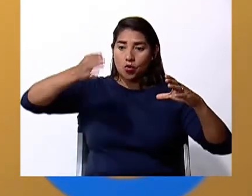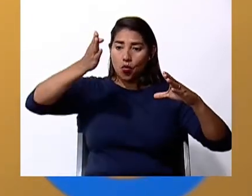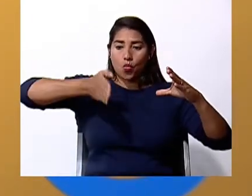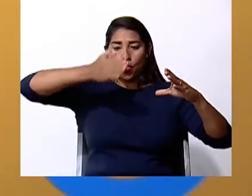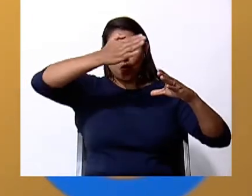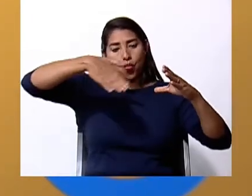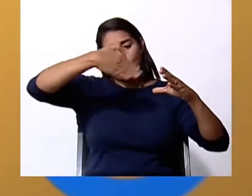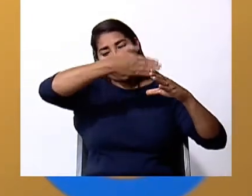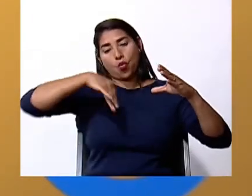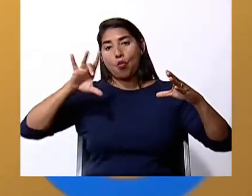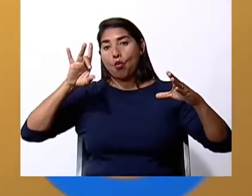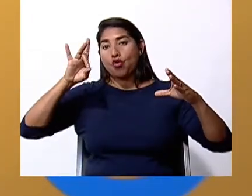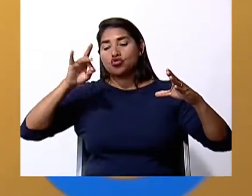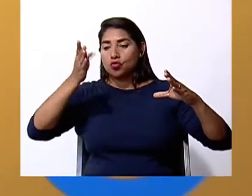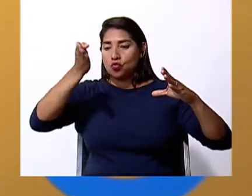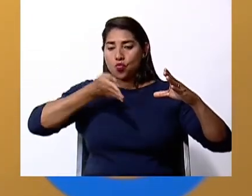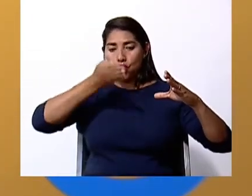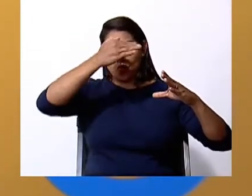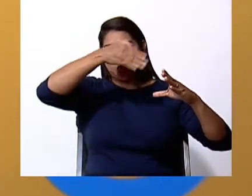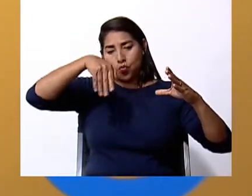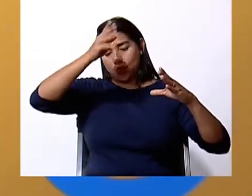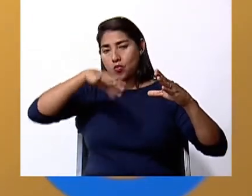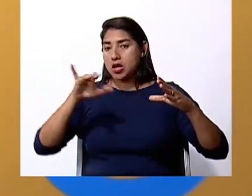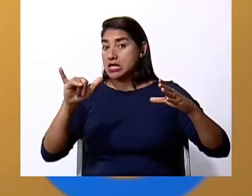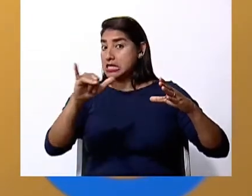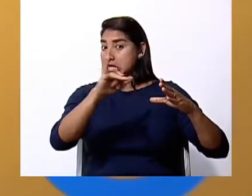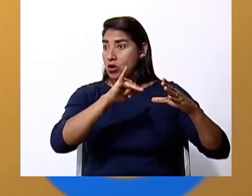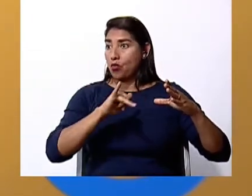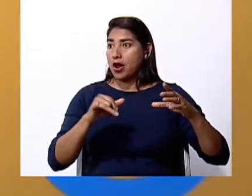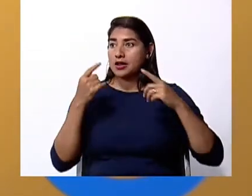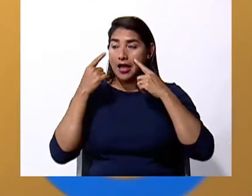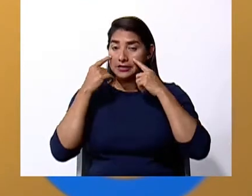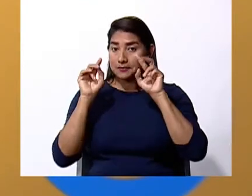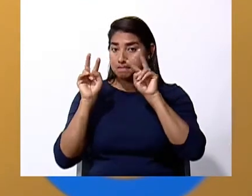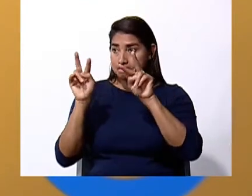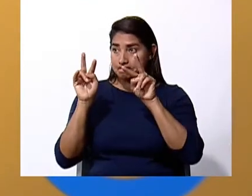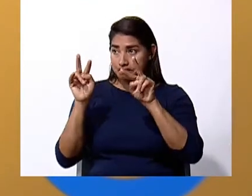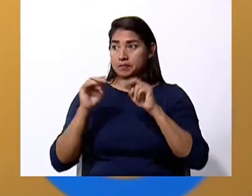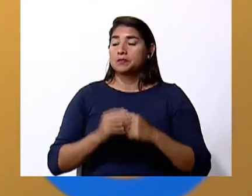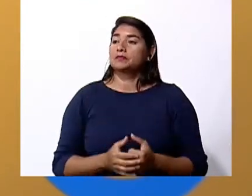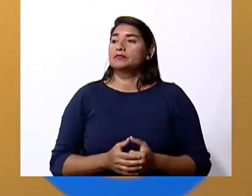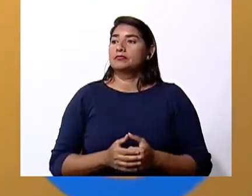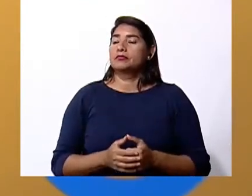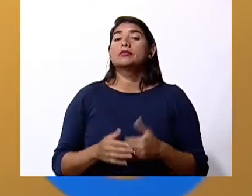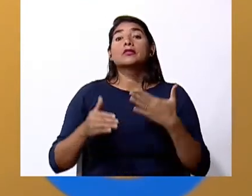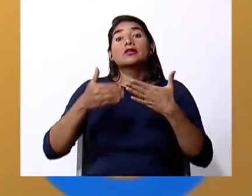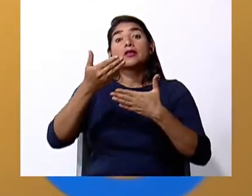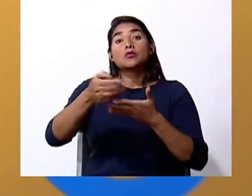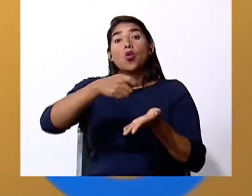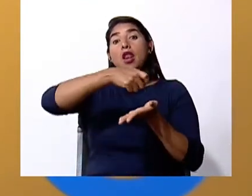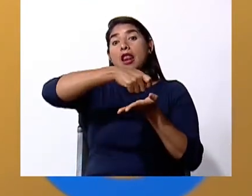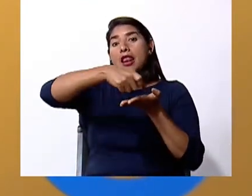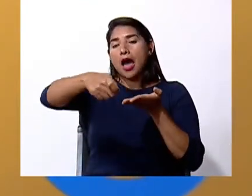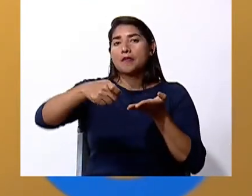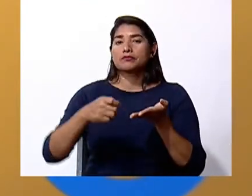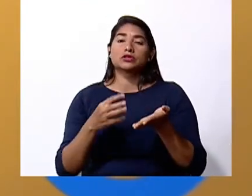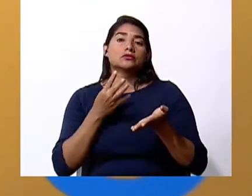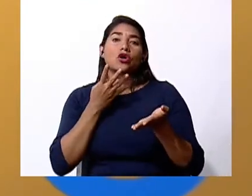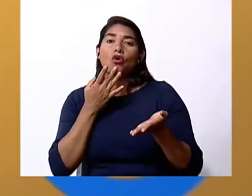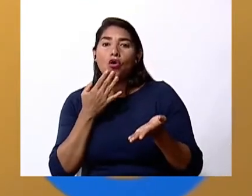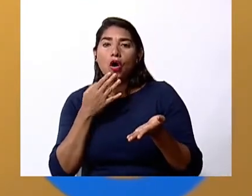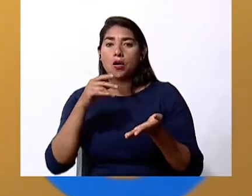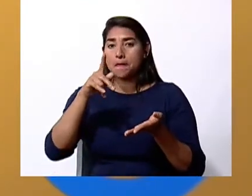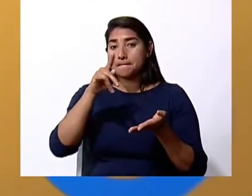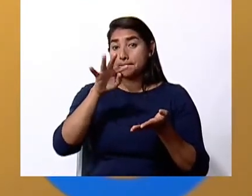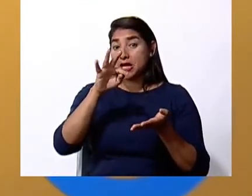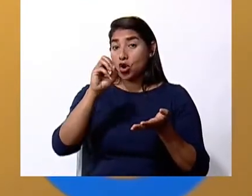En ocho partes iguales. Así te va a quedar. Luego con un lápiz o con un páil o si tienes a